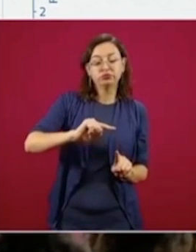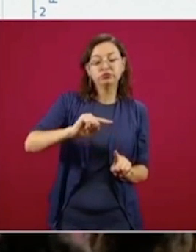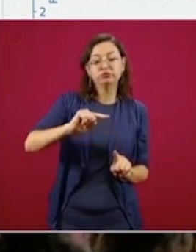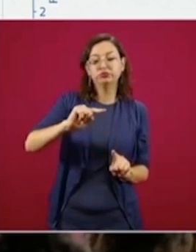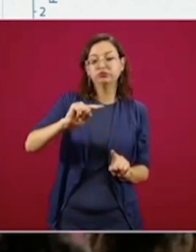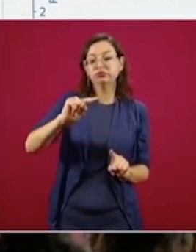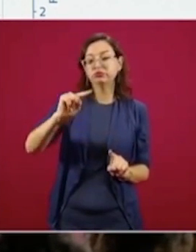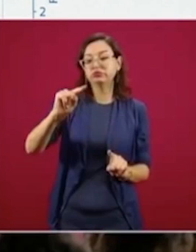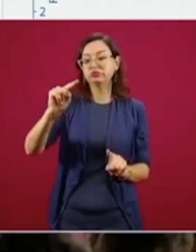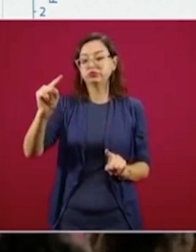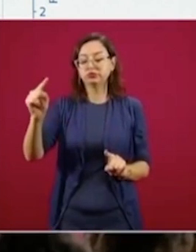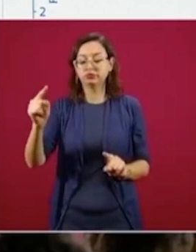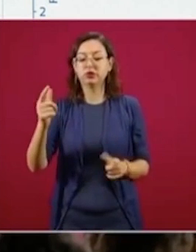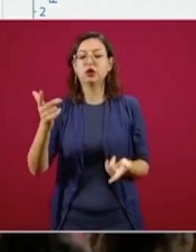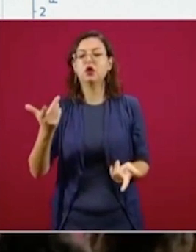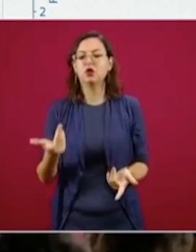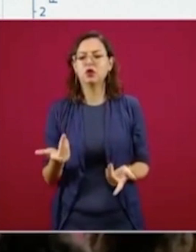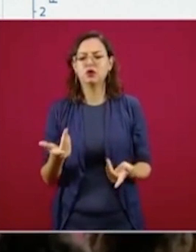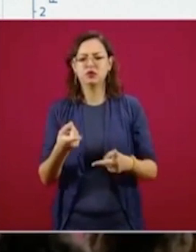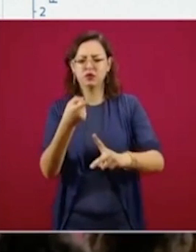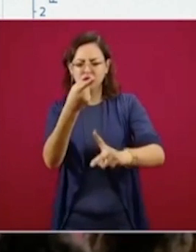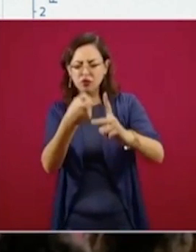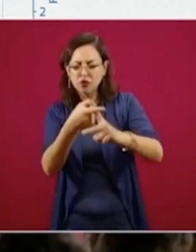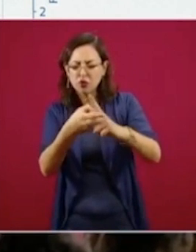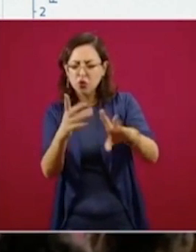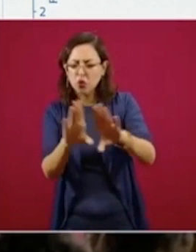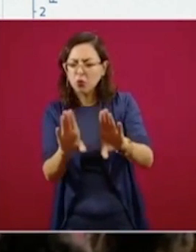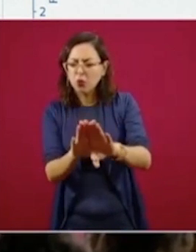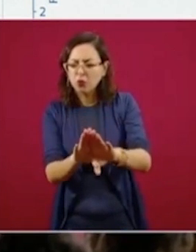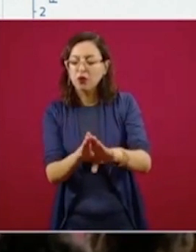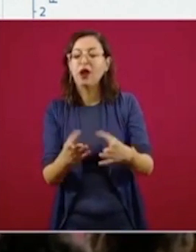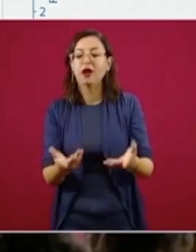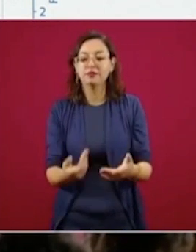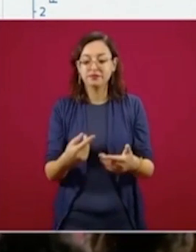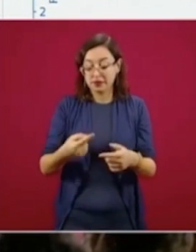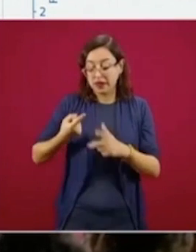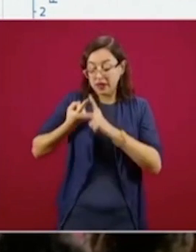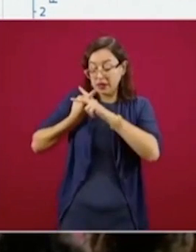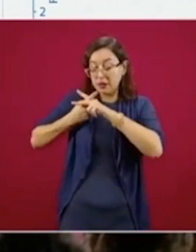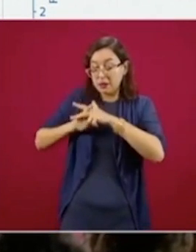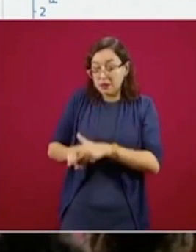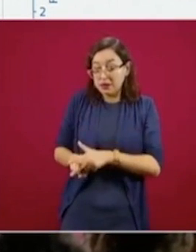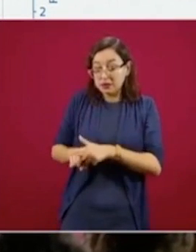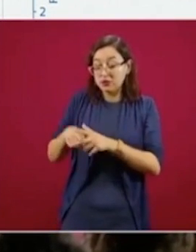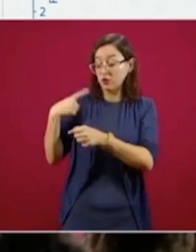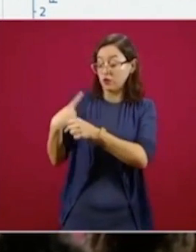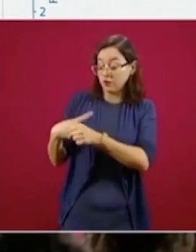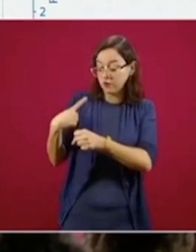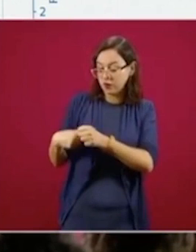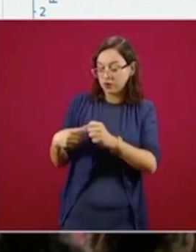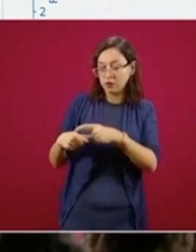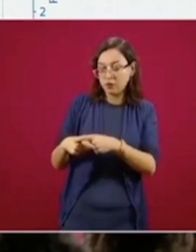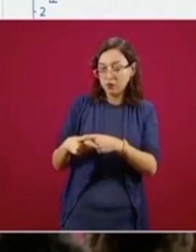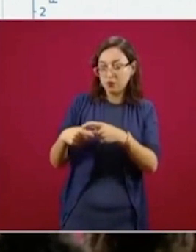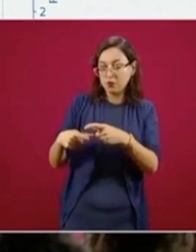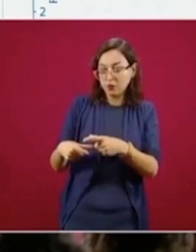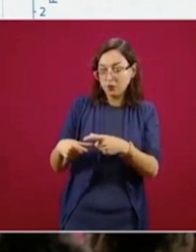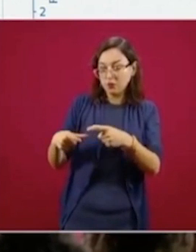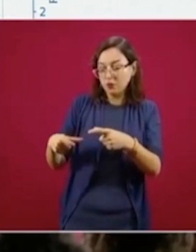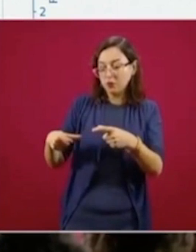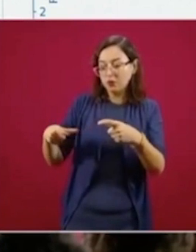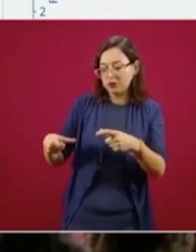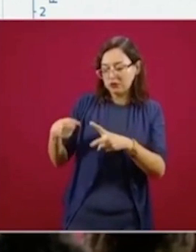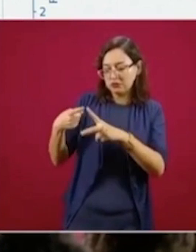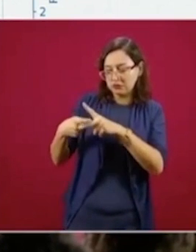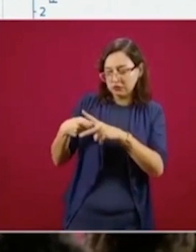en los primeros casos observados y el método matemático que genera